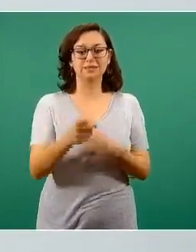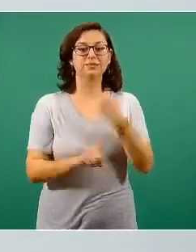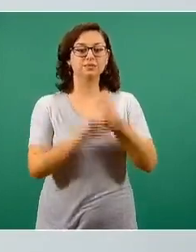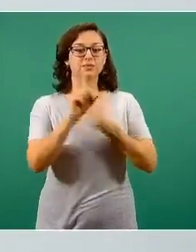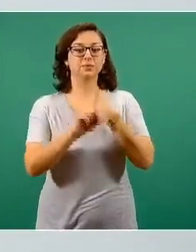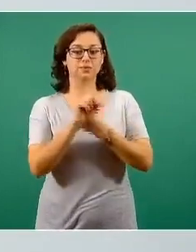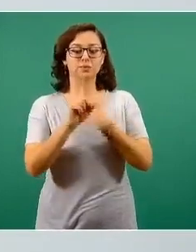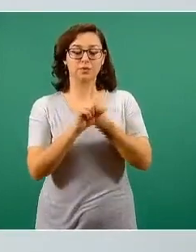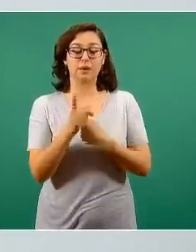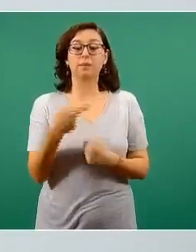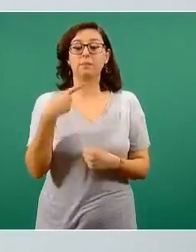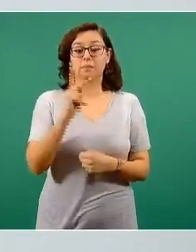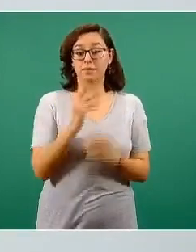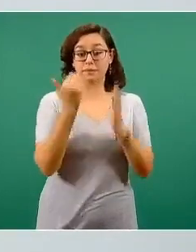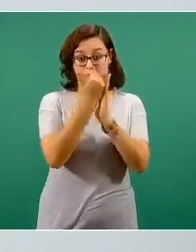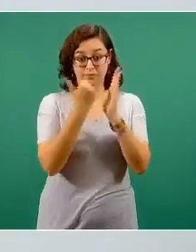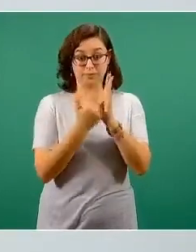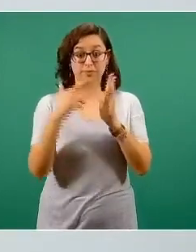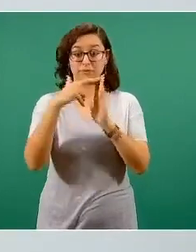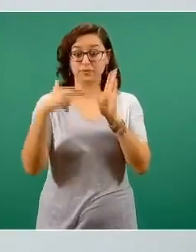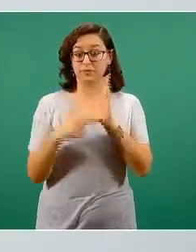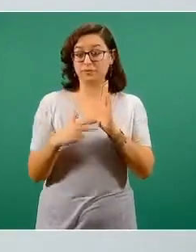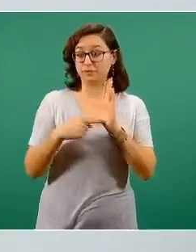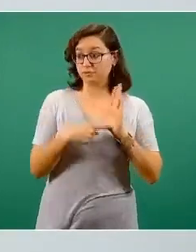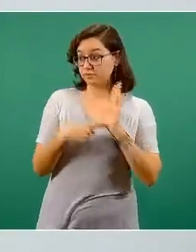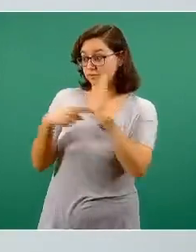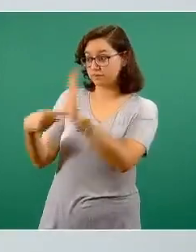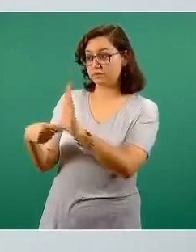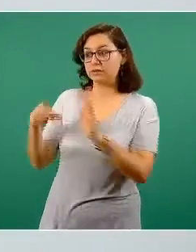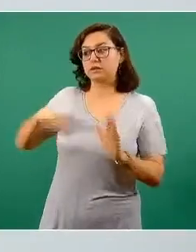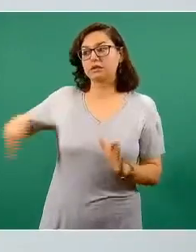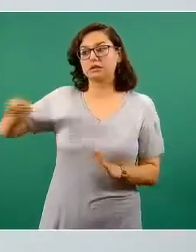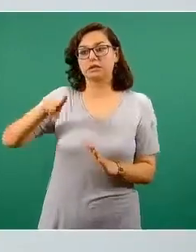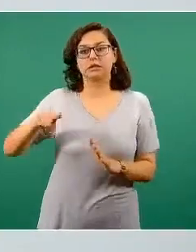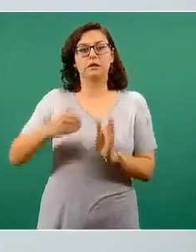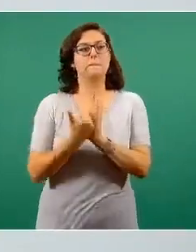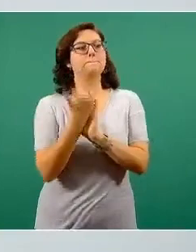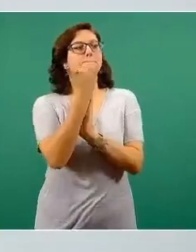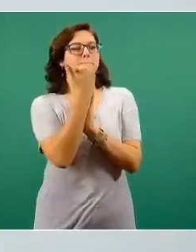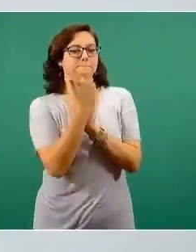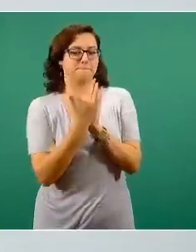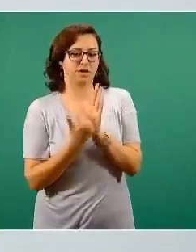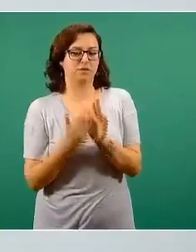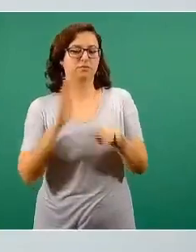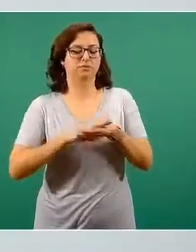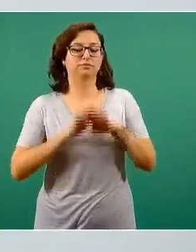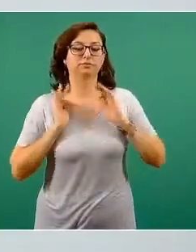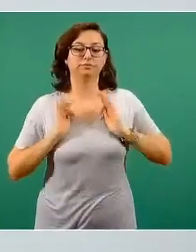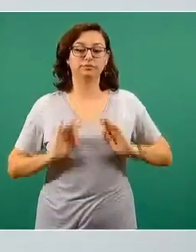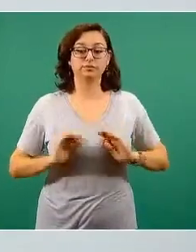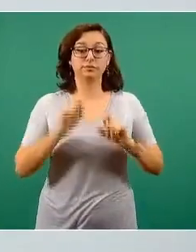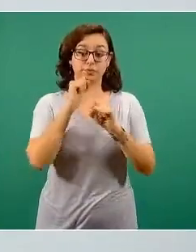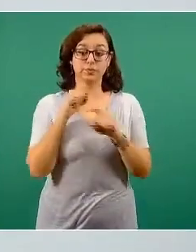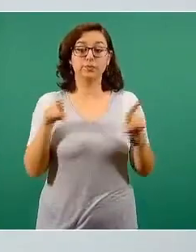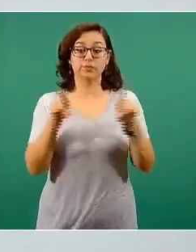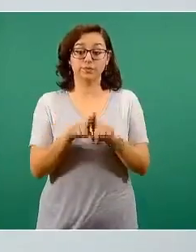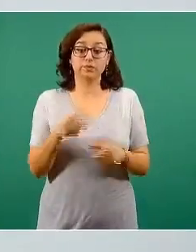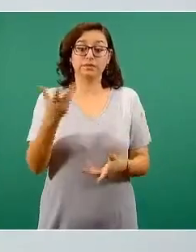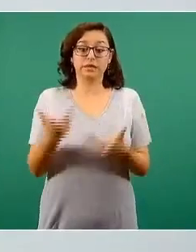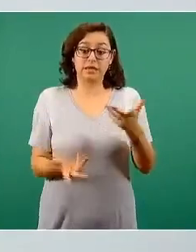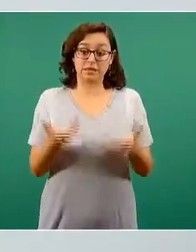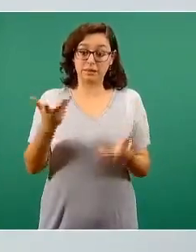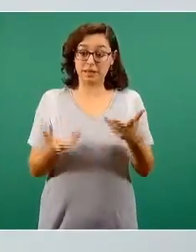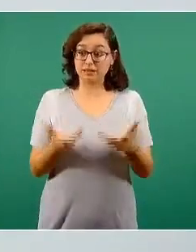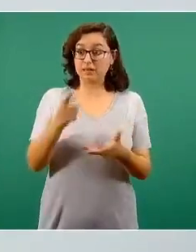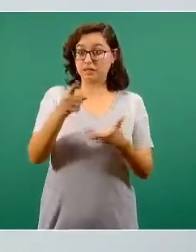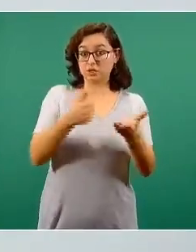se mitiga. Y como lo comenté, en los protocolos, según el semáforo en el que se encuentre cada ciudad, encontrarán diferentes